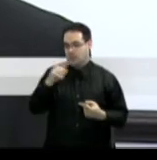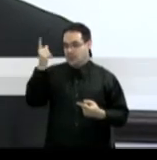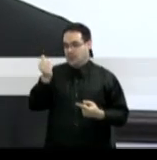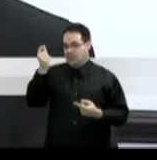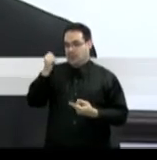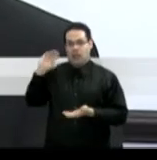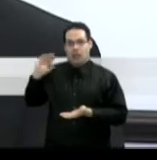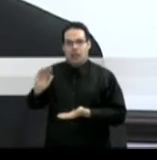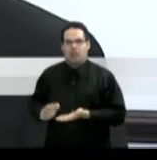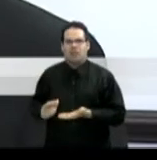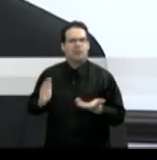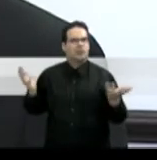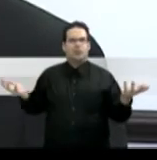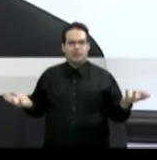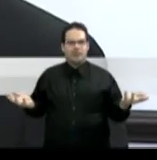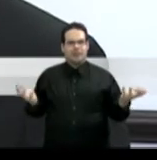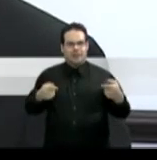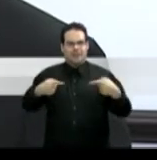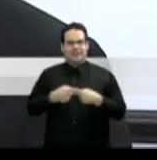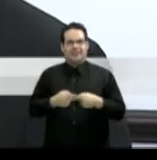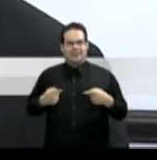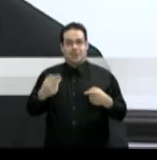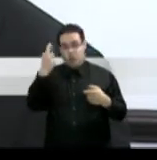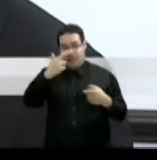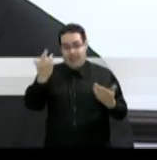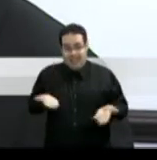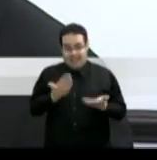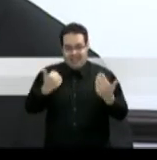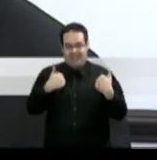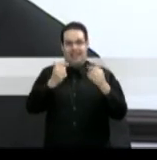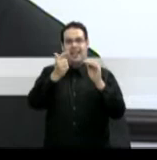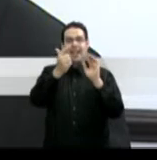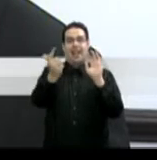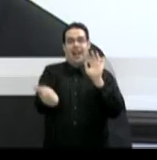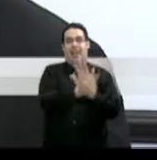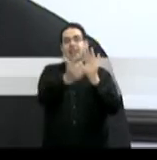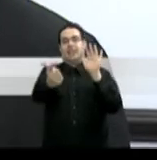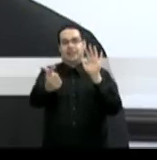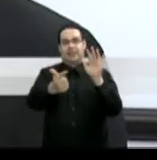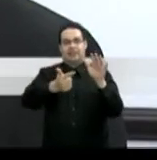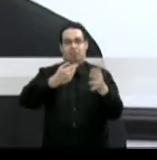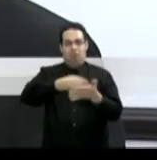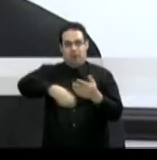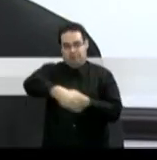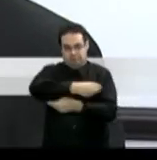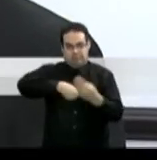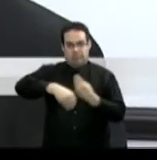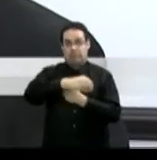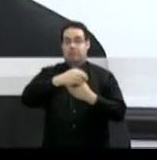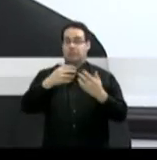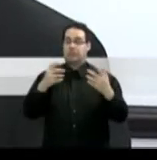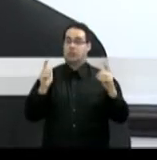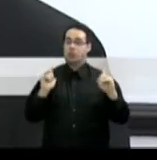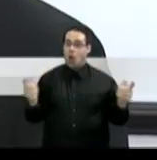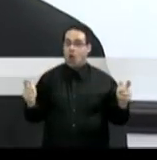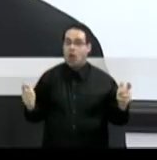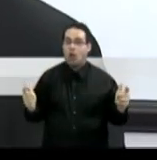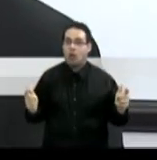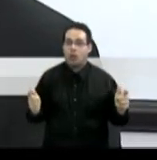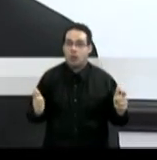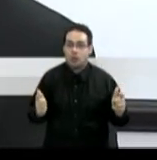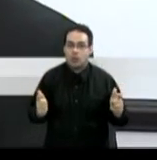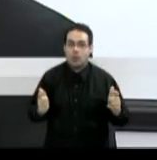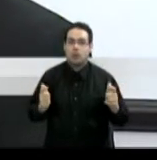país hay una economía informal y legal gigantesca y tenemos que ver cómo eso también pues se convierte